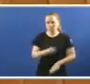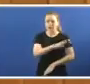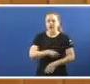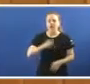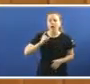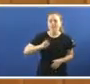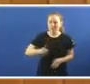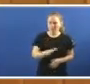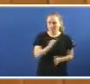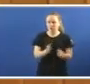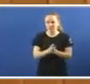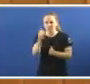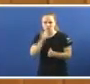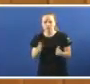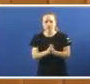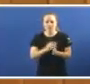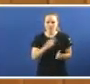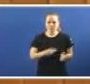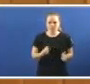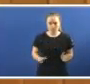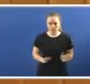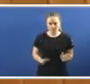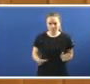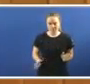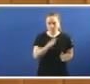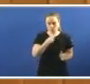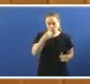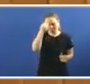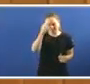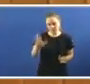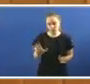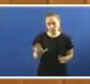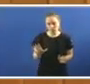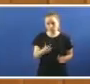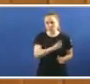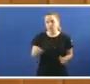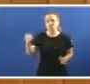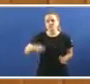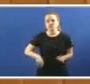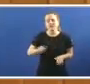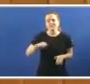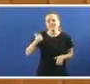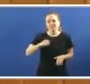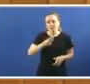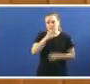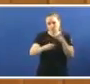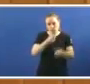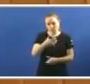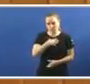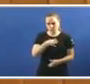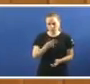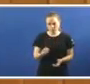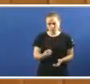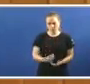As compañeras de Urense E as compañeras de Santiago de Compostela Porque eu creo Que non se pode insultar Os profesionais sanitarios E que a responsabilidade Da Consellería de